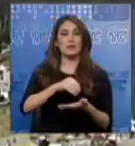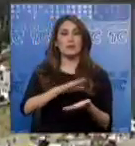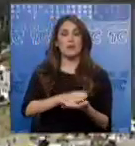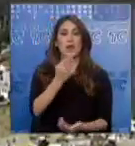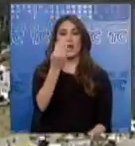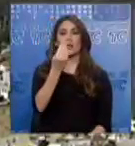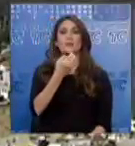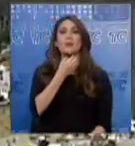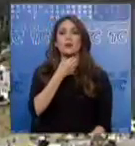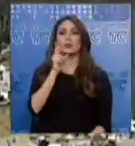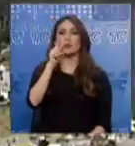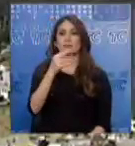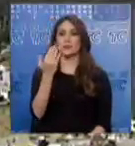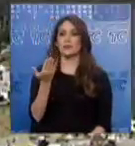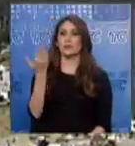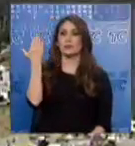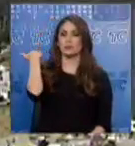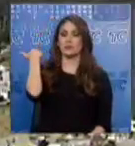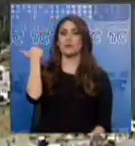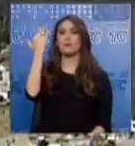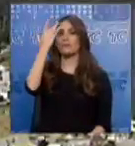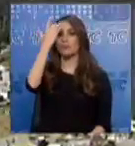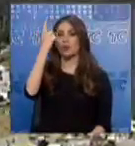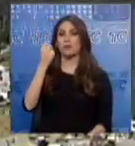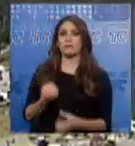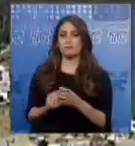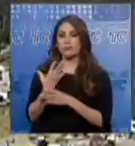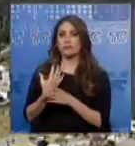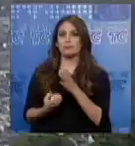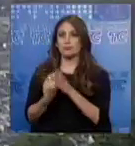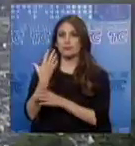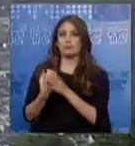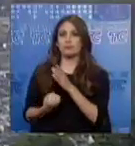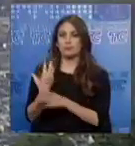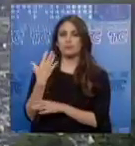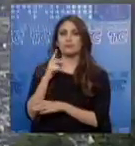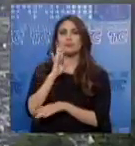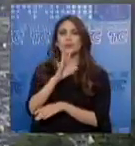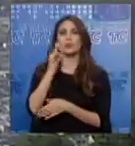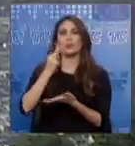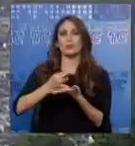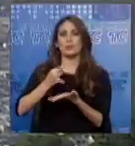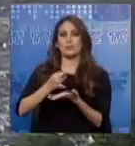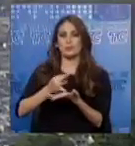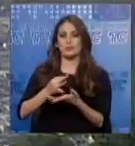14 de agosto de 2015 tras una inesperada reactivación del volcán Cotopaxi.